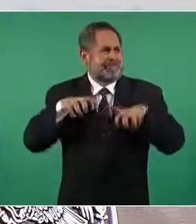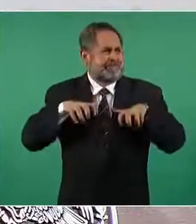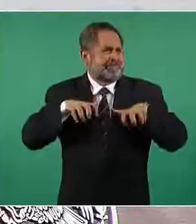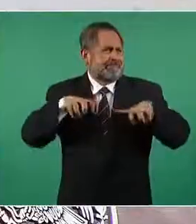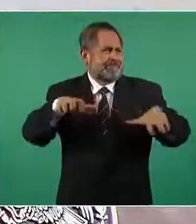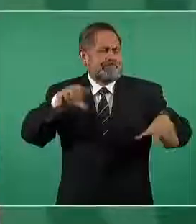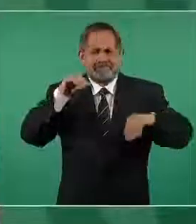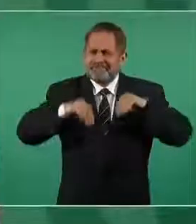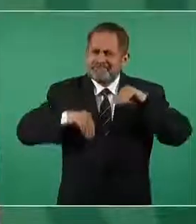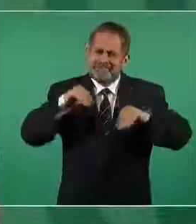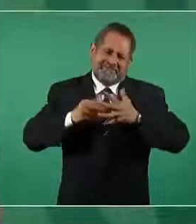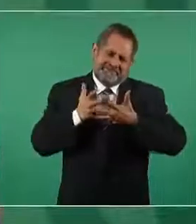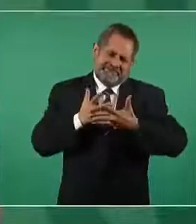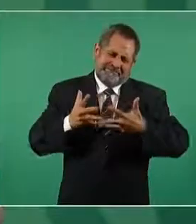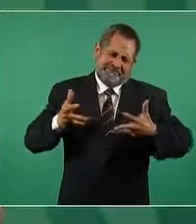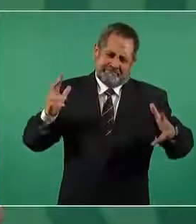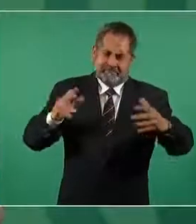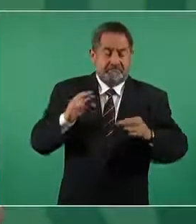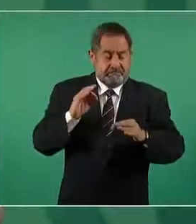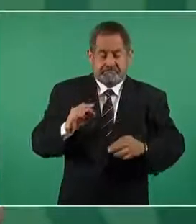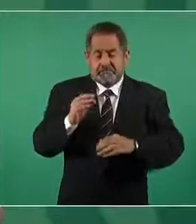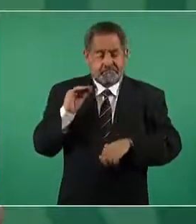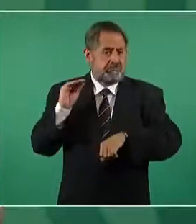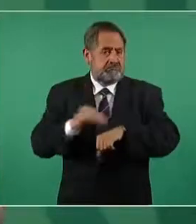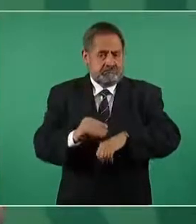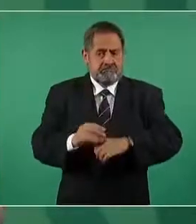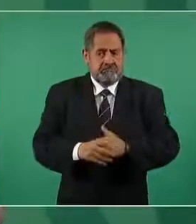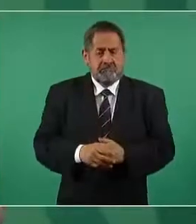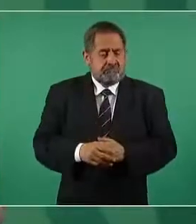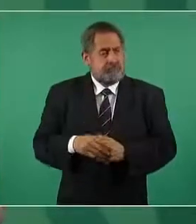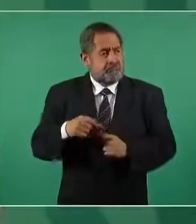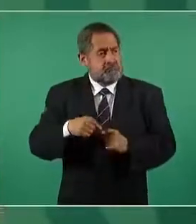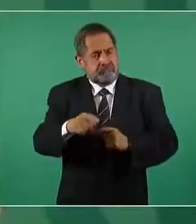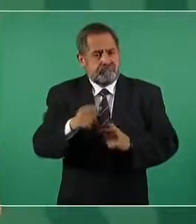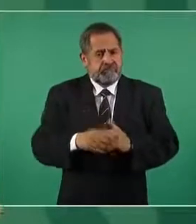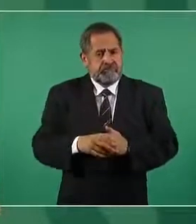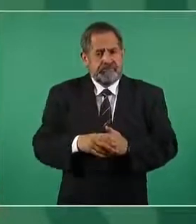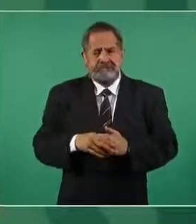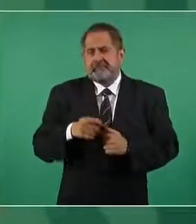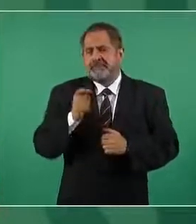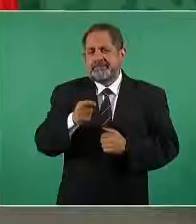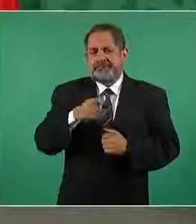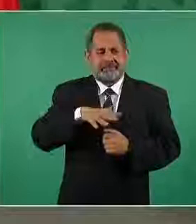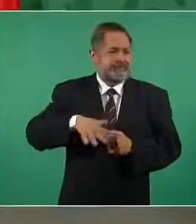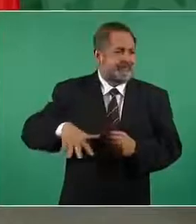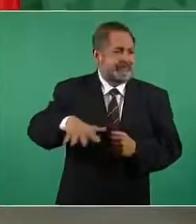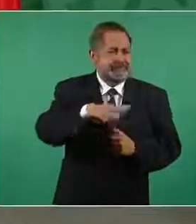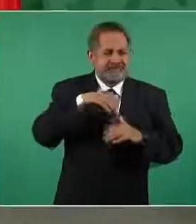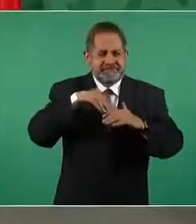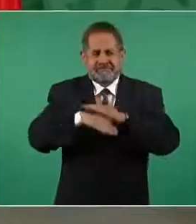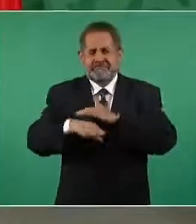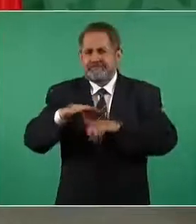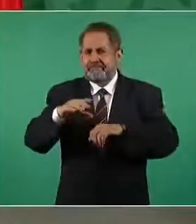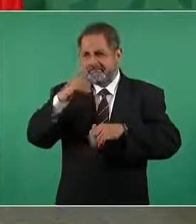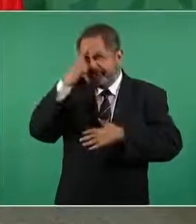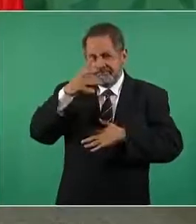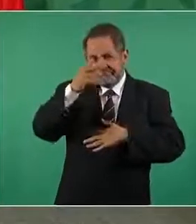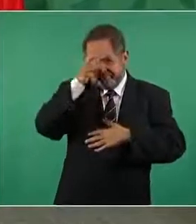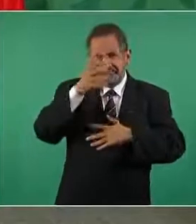hablando del parque recreativo cultural